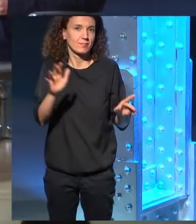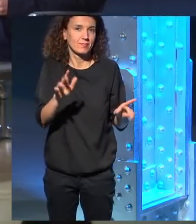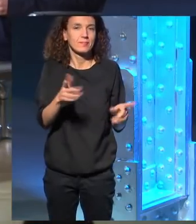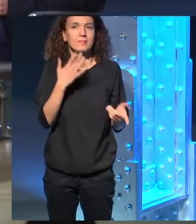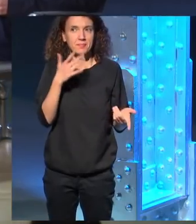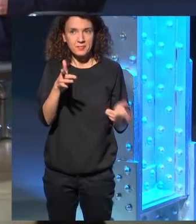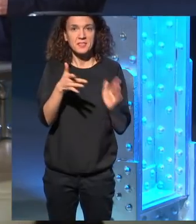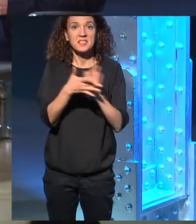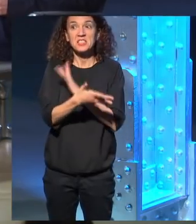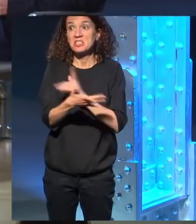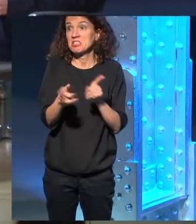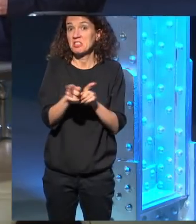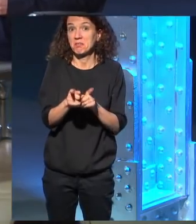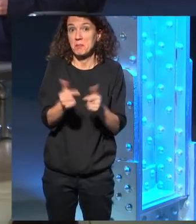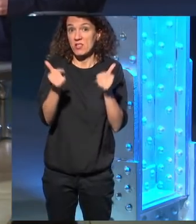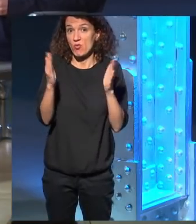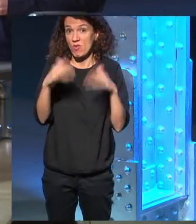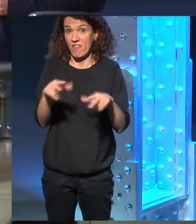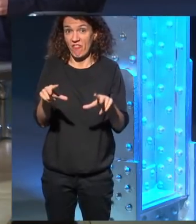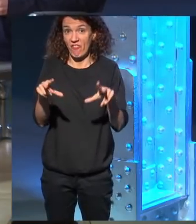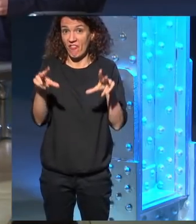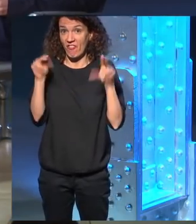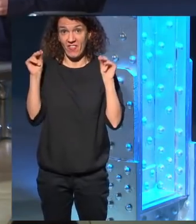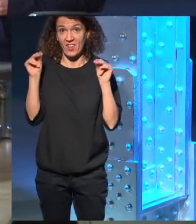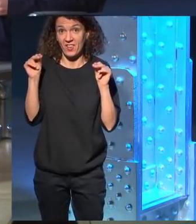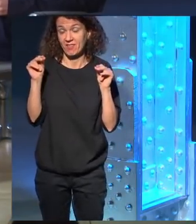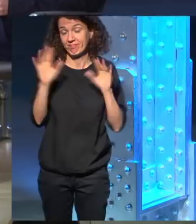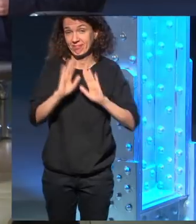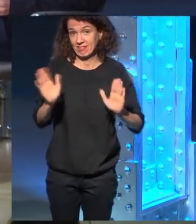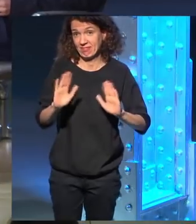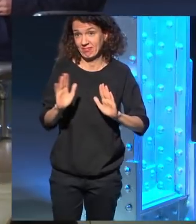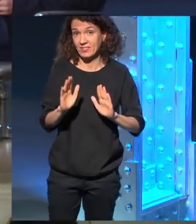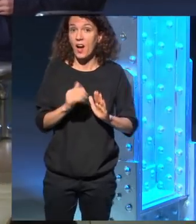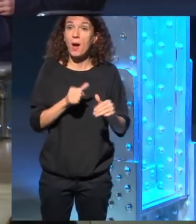ya no me sacaron más de la buena literatura